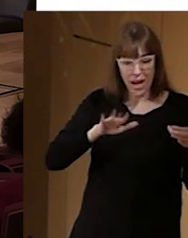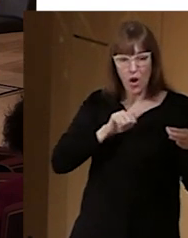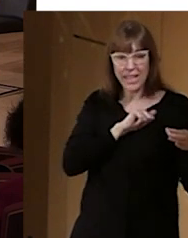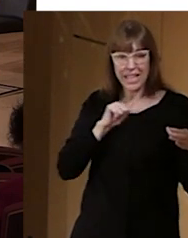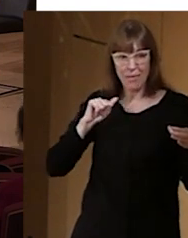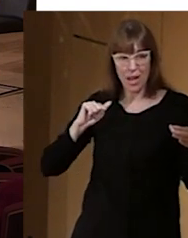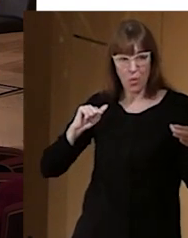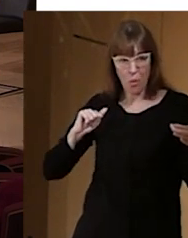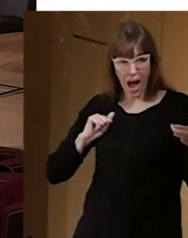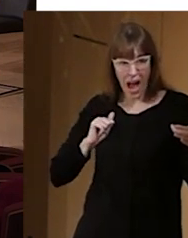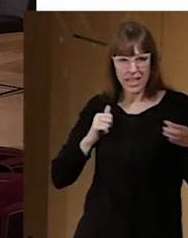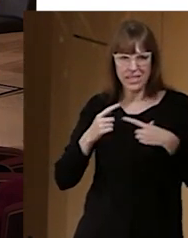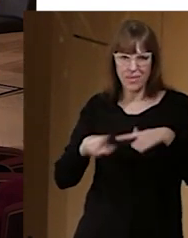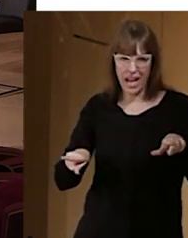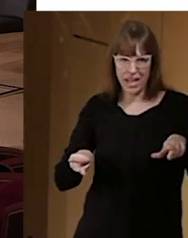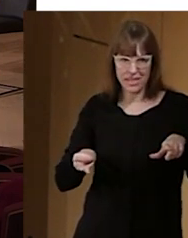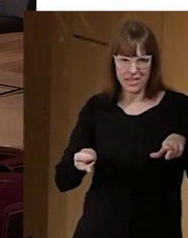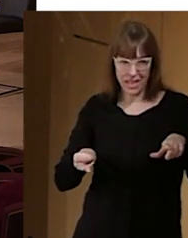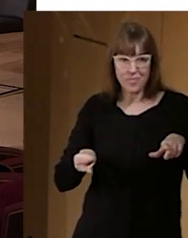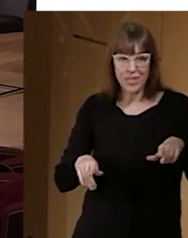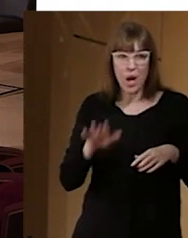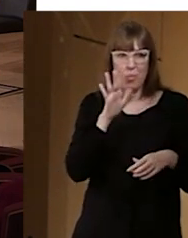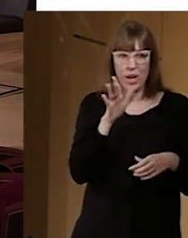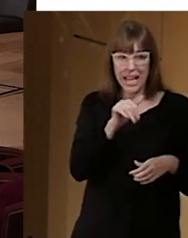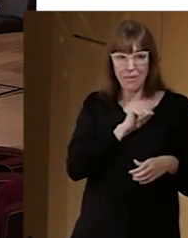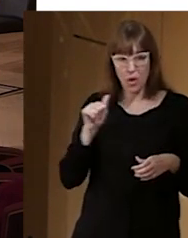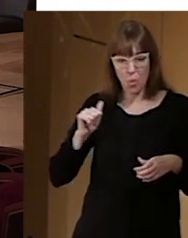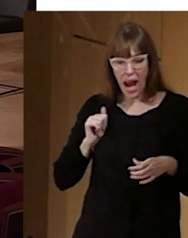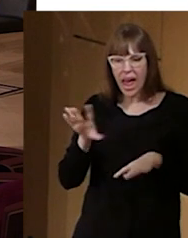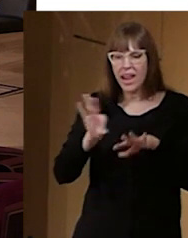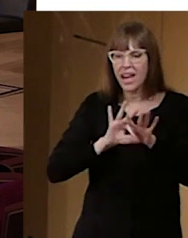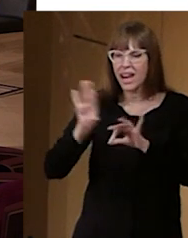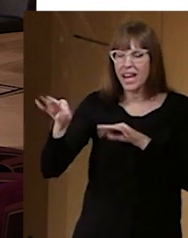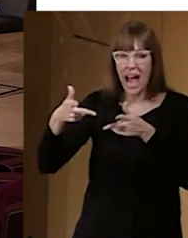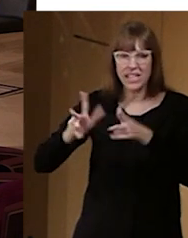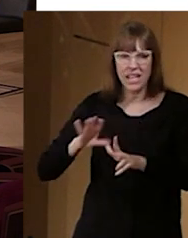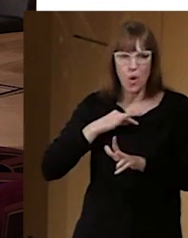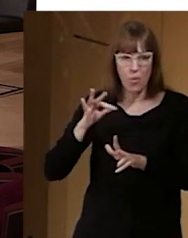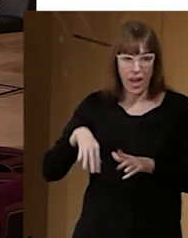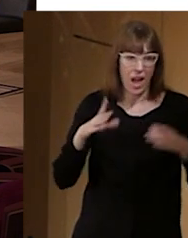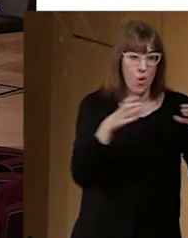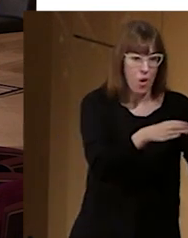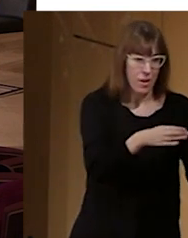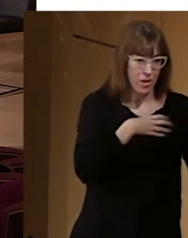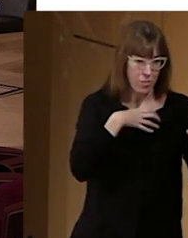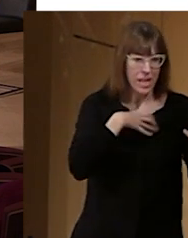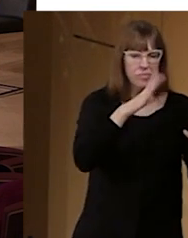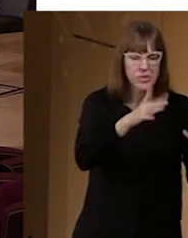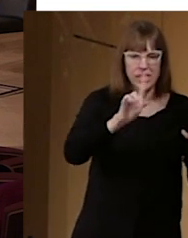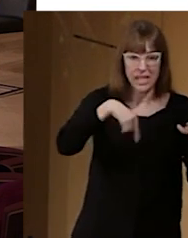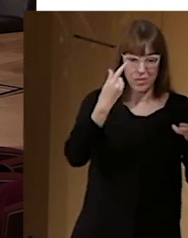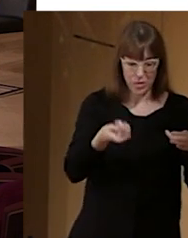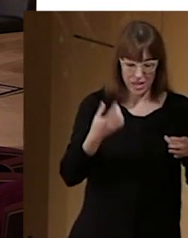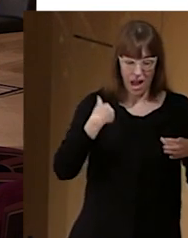sentarse si no hay una zona reservada para ello y está bien, está correcto y nada, ya es activar la prótesis y